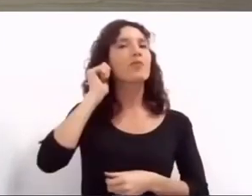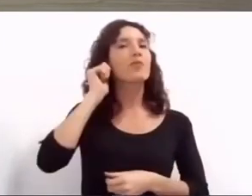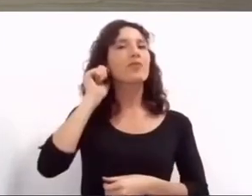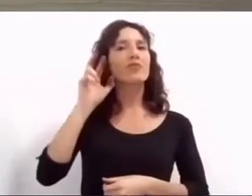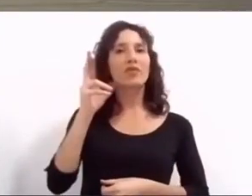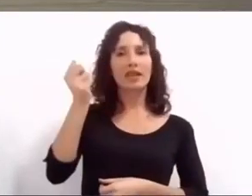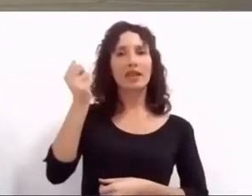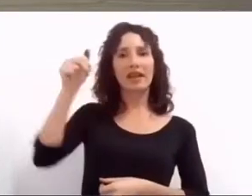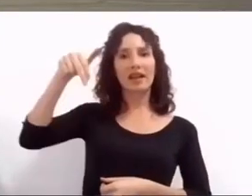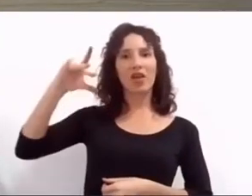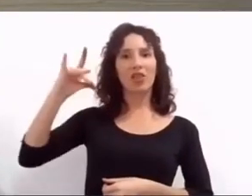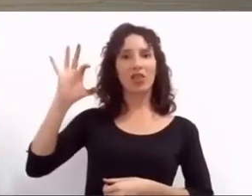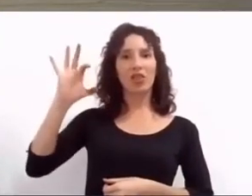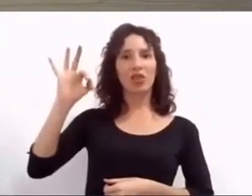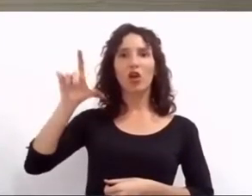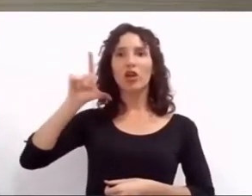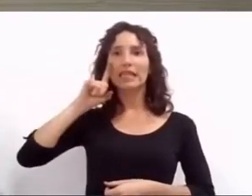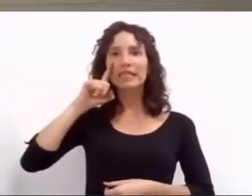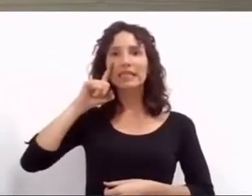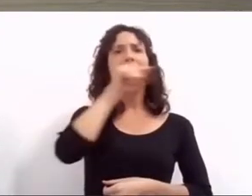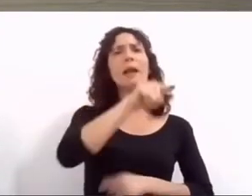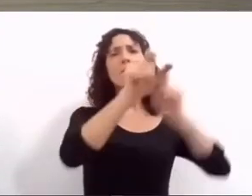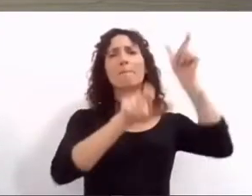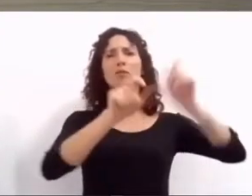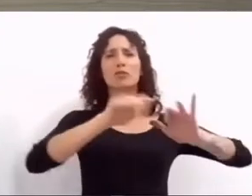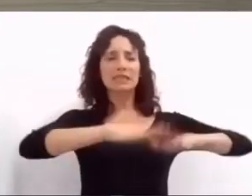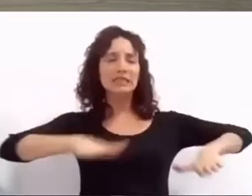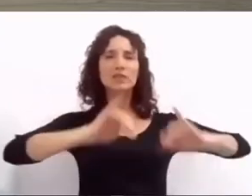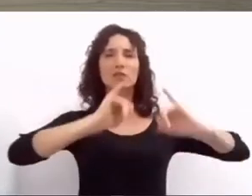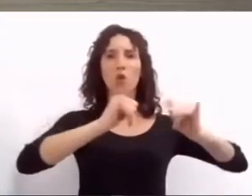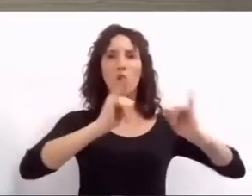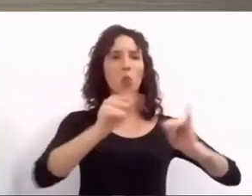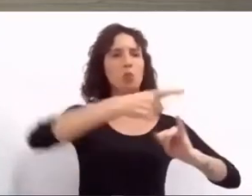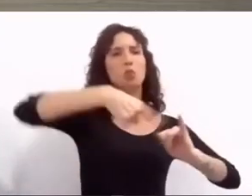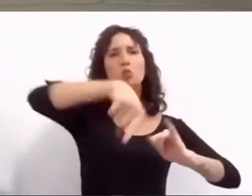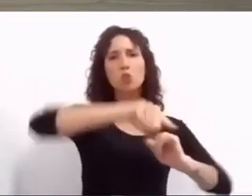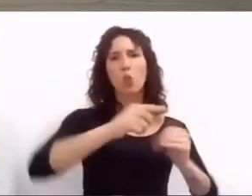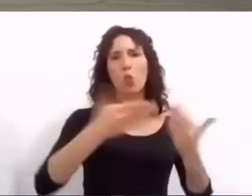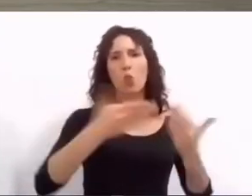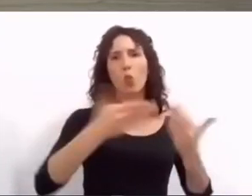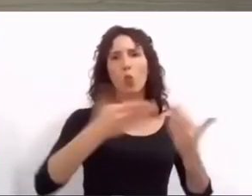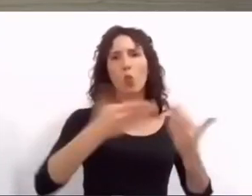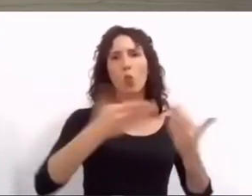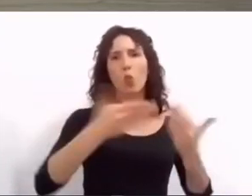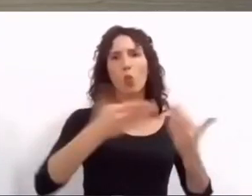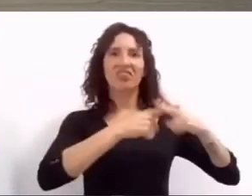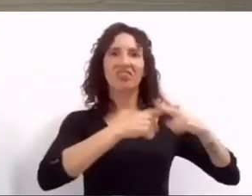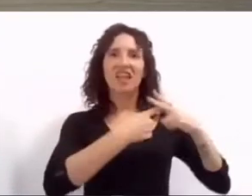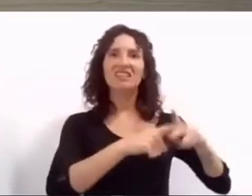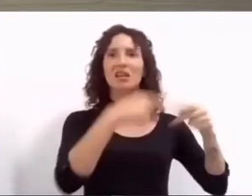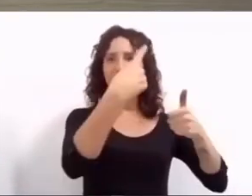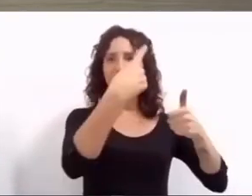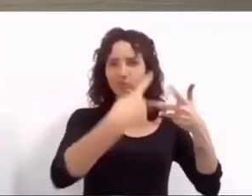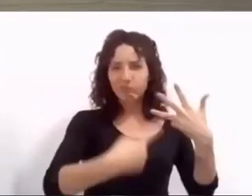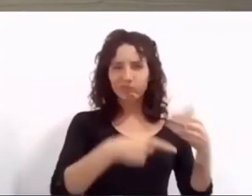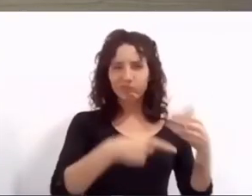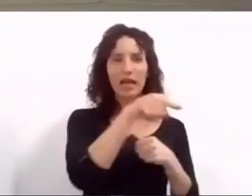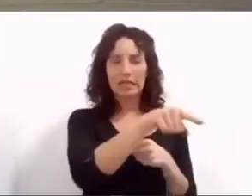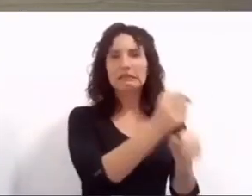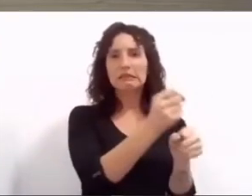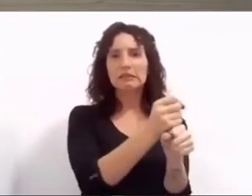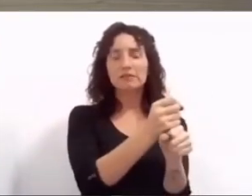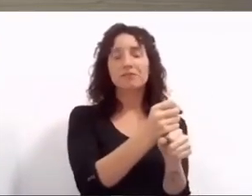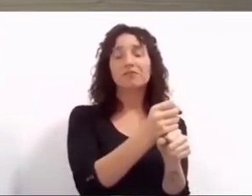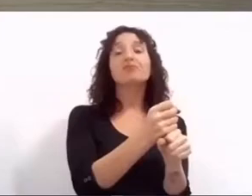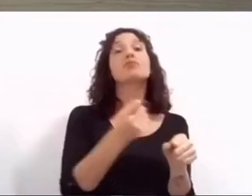donde niños niñas y jóvenes pueden participar de talleres y dispositivos de contención hace años que el municipio no